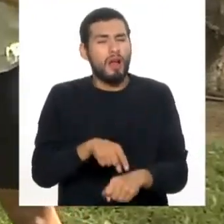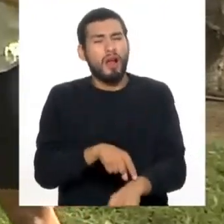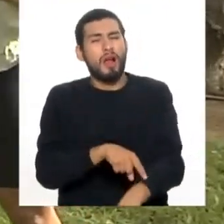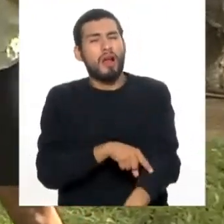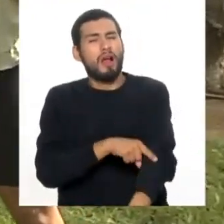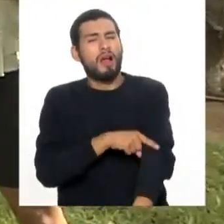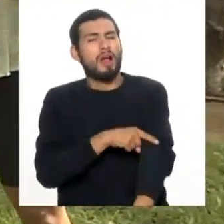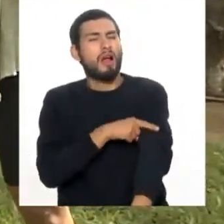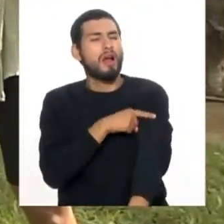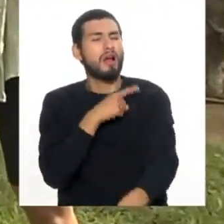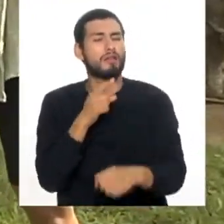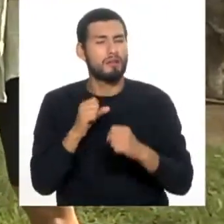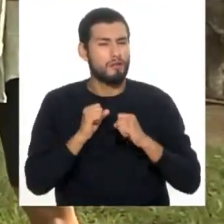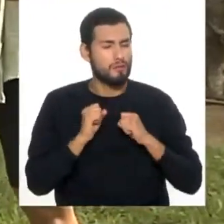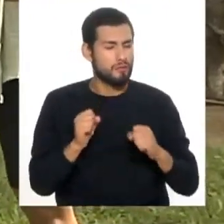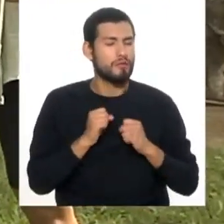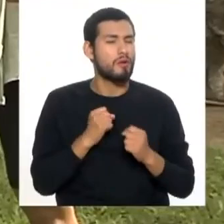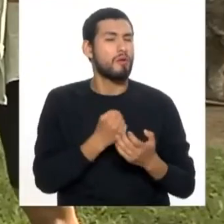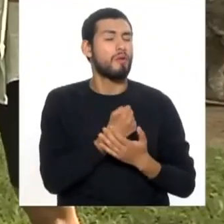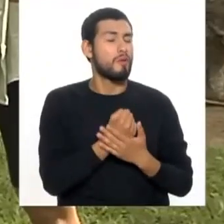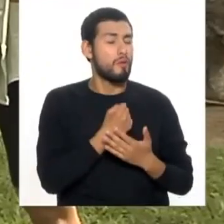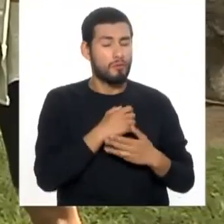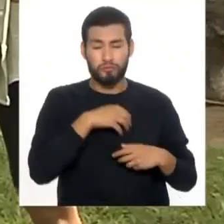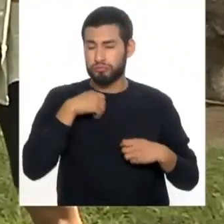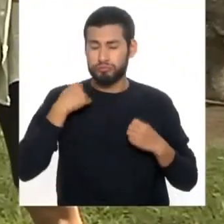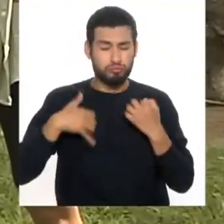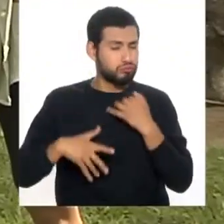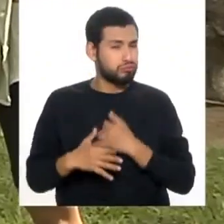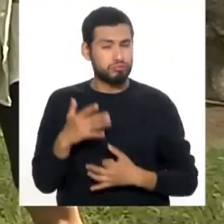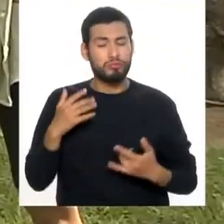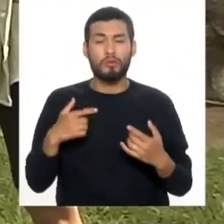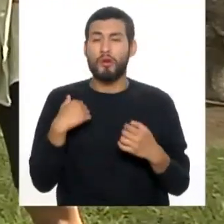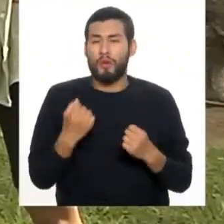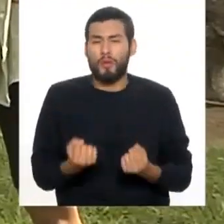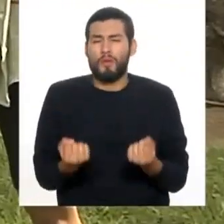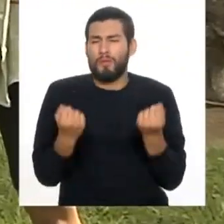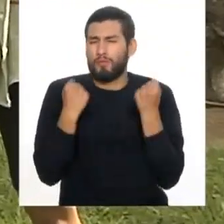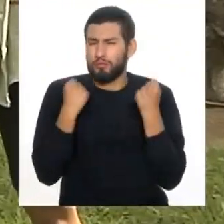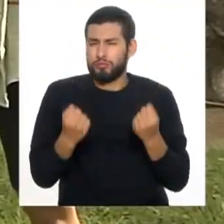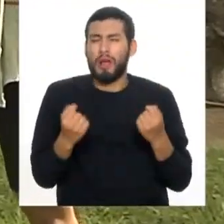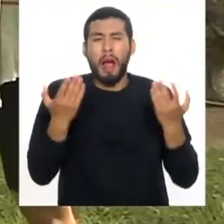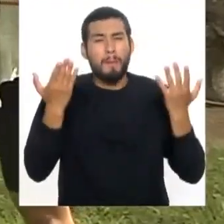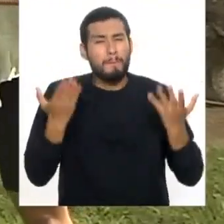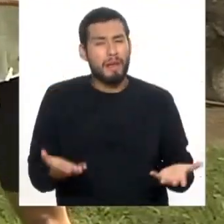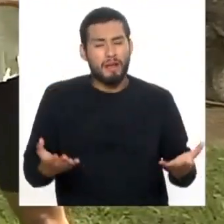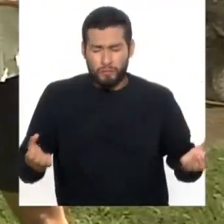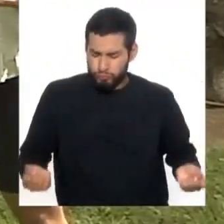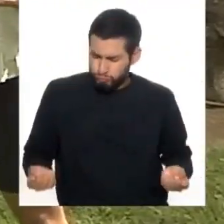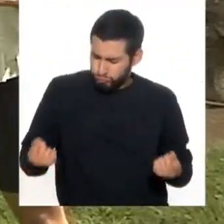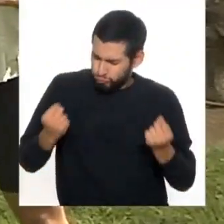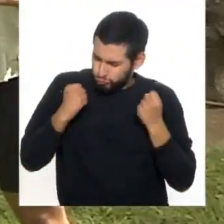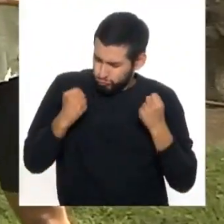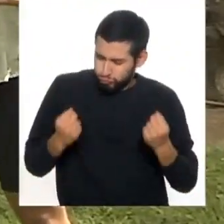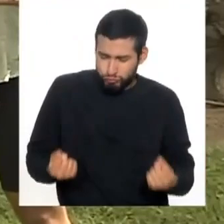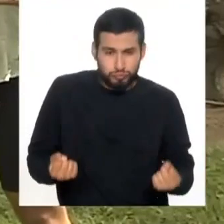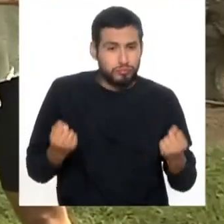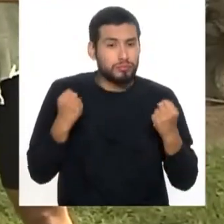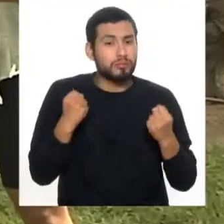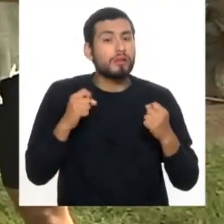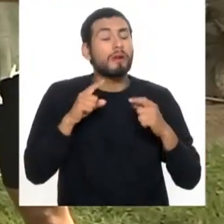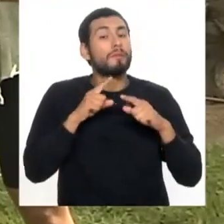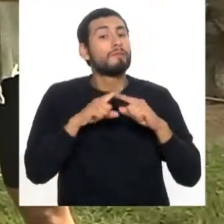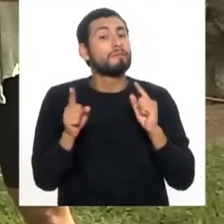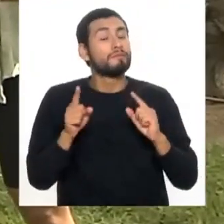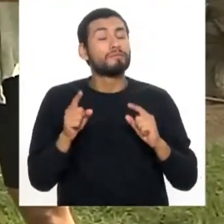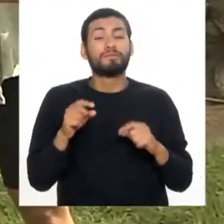largos de tiempo en lo que es cardiovascular, entrenamientos de fuerza con cargas pesadas. Pero lo que